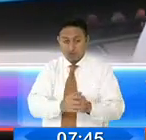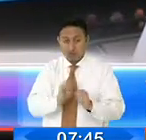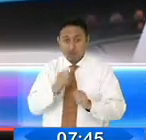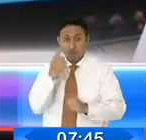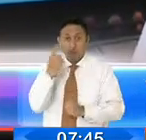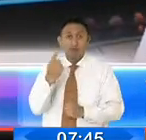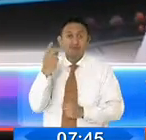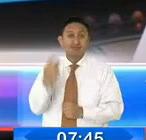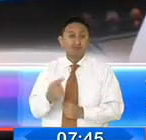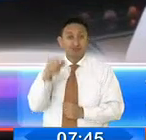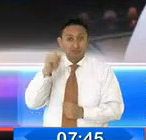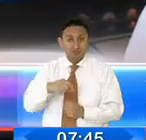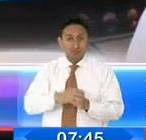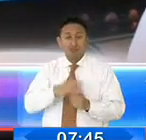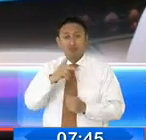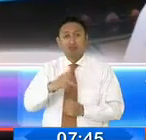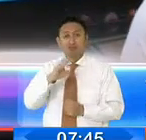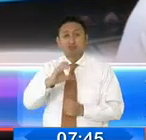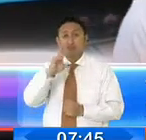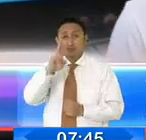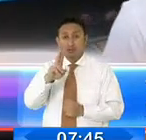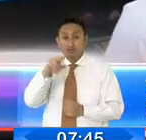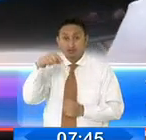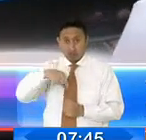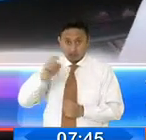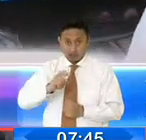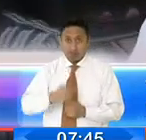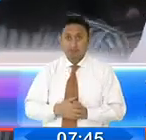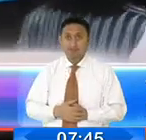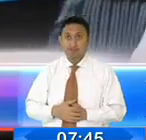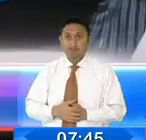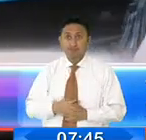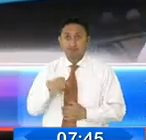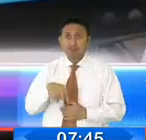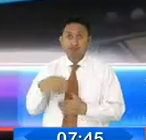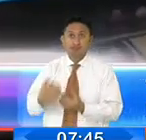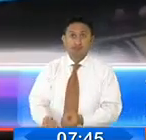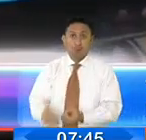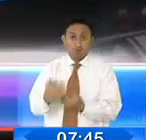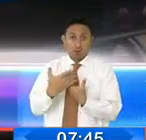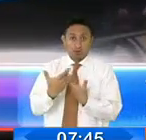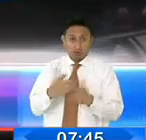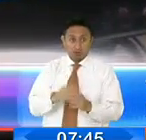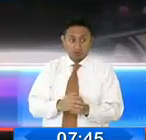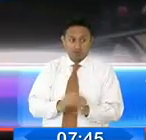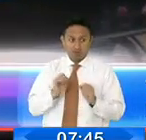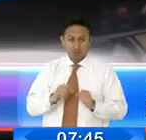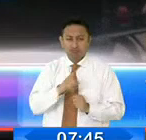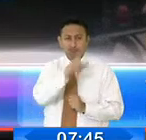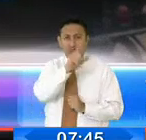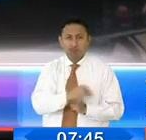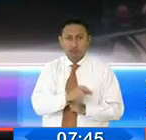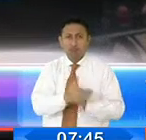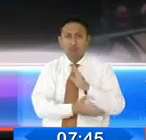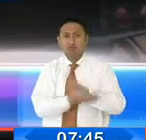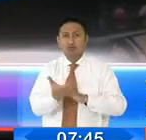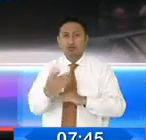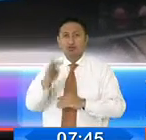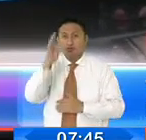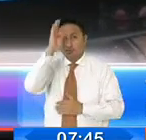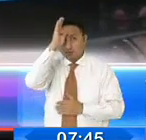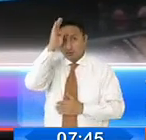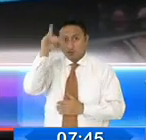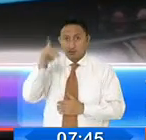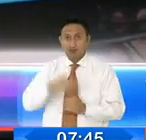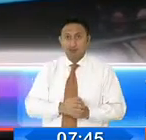pruebas rápidas y también hacemos PCR en caso de necesitarlo. Con esta información podemos inclusive trasladar al paciente a nuestro hospital